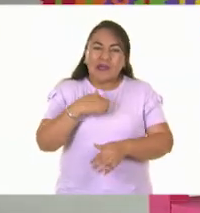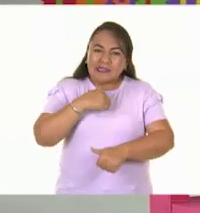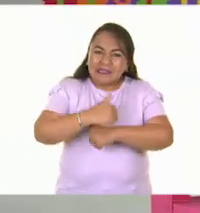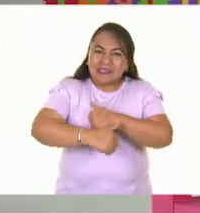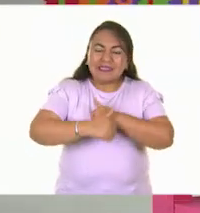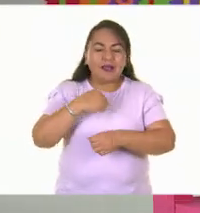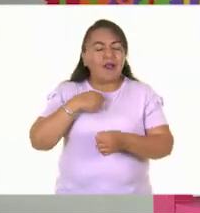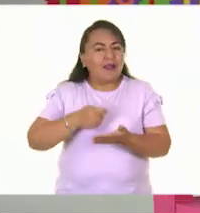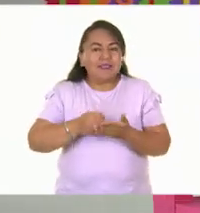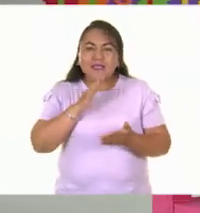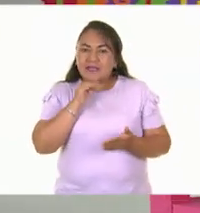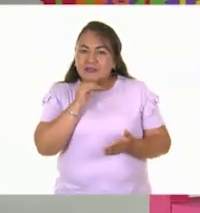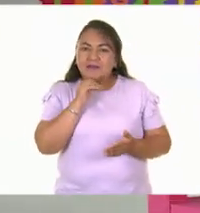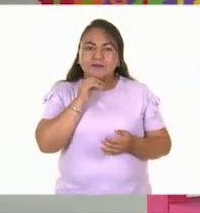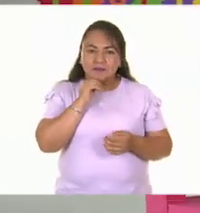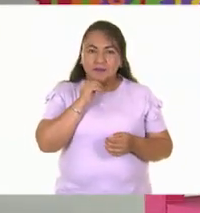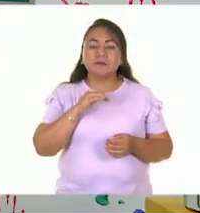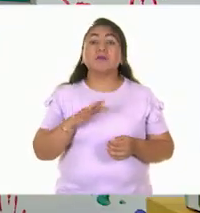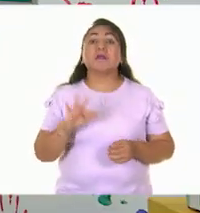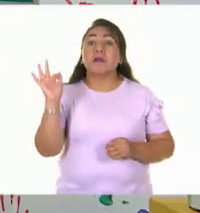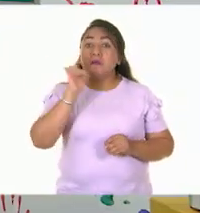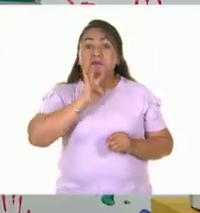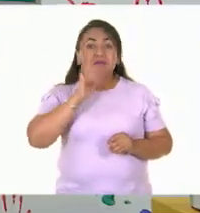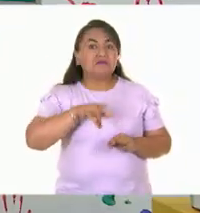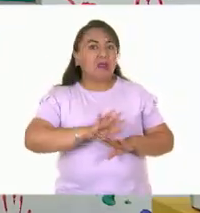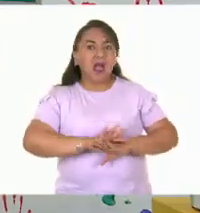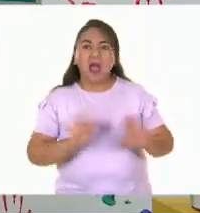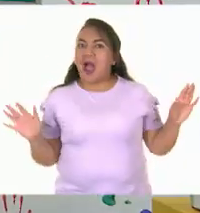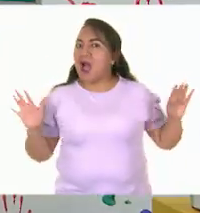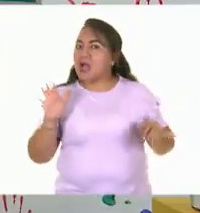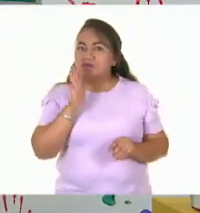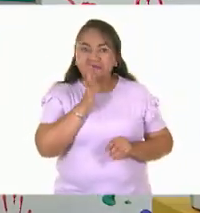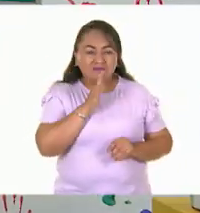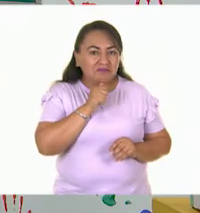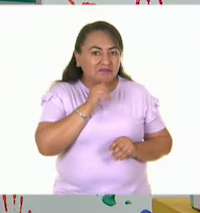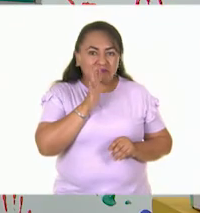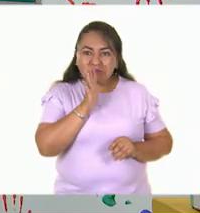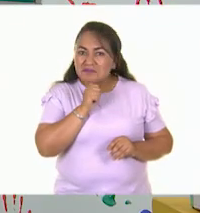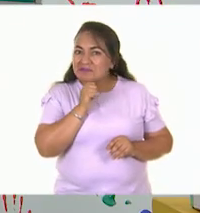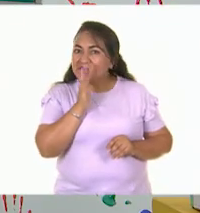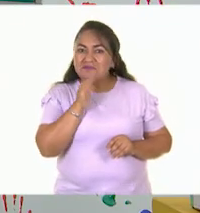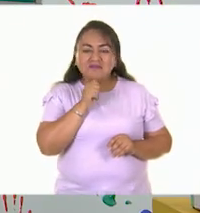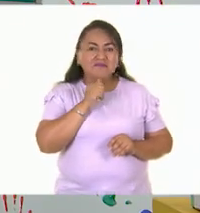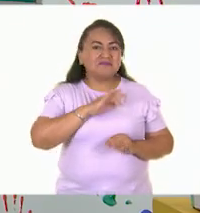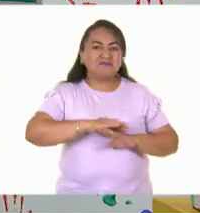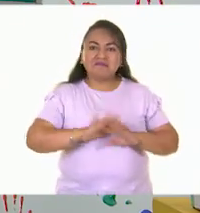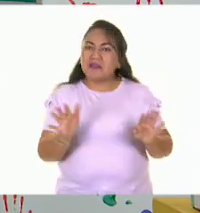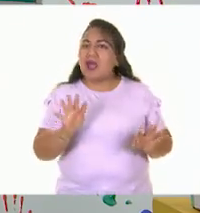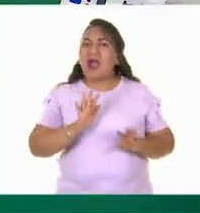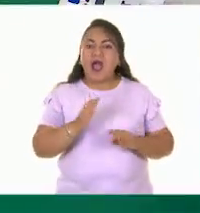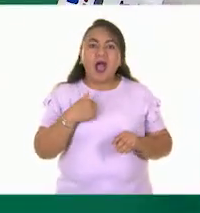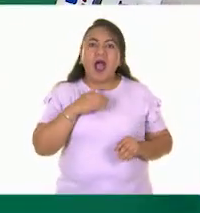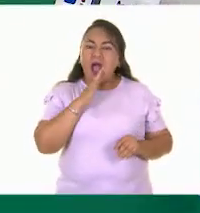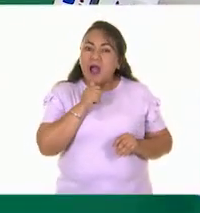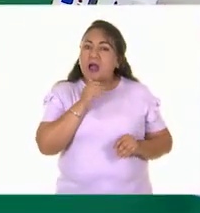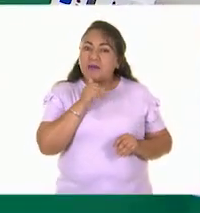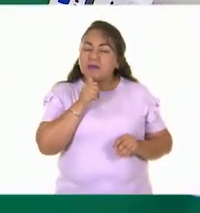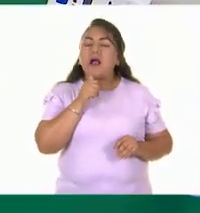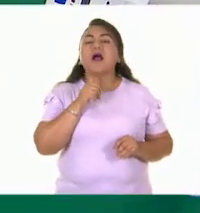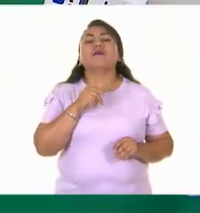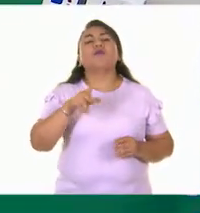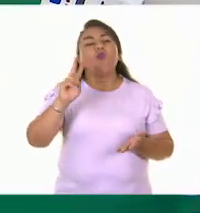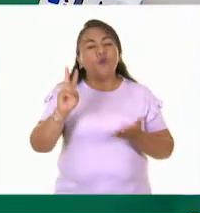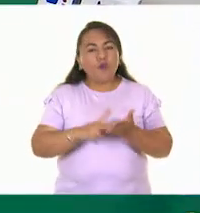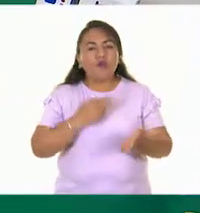de estarlo aprendiendo, ¿verdad? Y si de plano crees que este tema como que nada más no te entró, necesitas